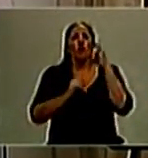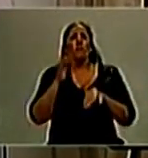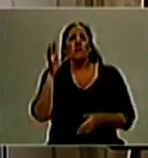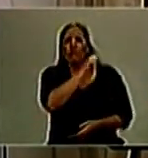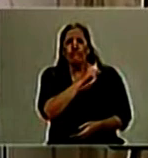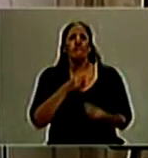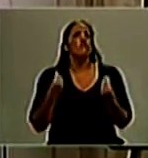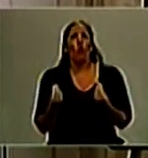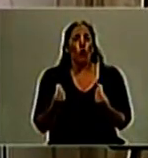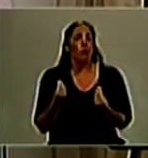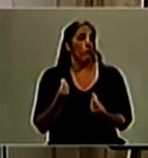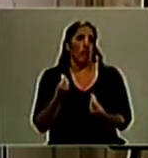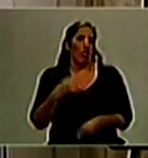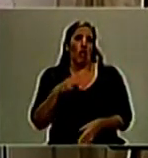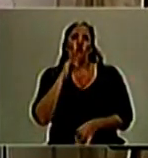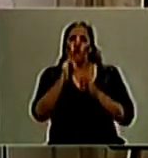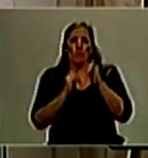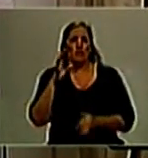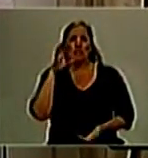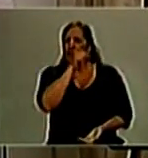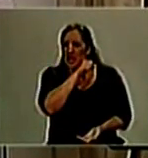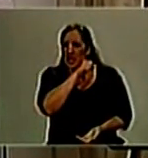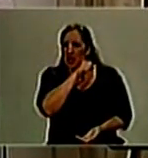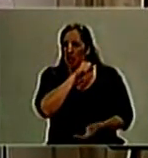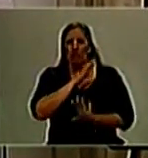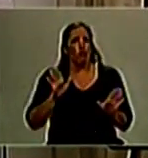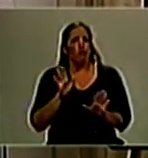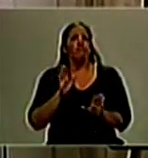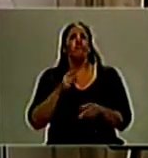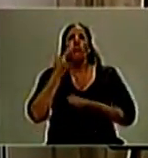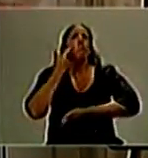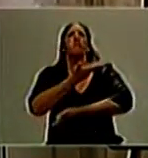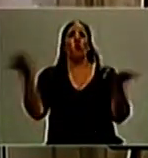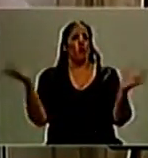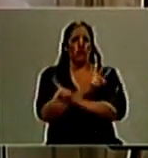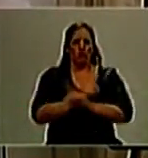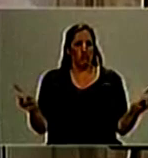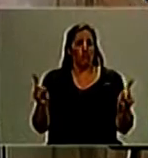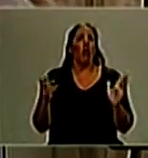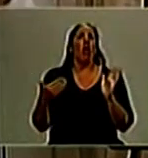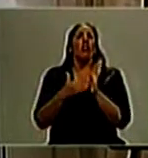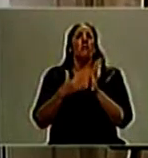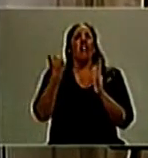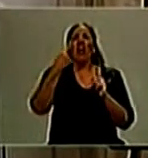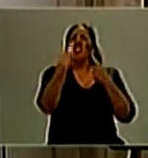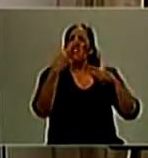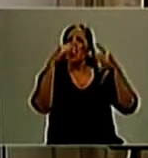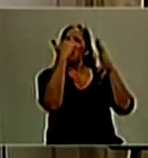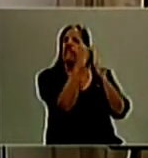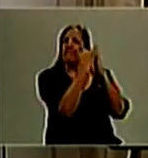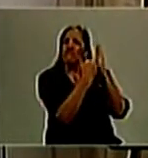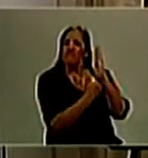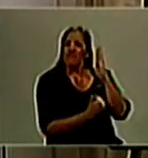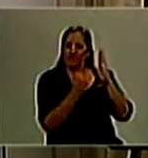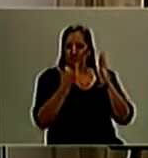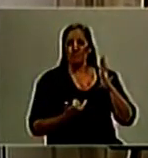confidencial, secreta, reservada o pública según las distintas categorías. Pero al mismo tiempo también,